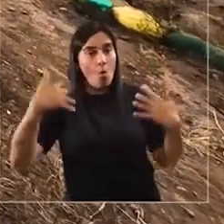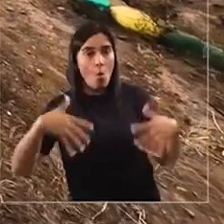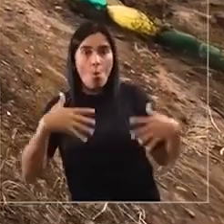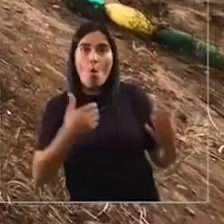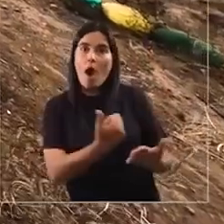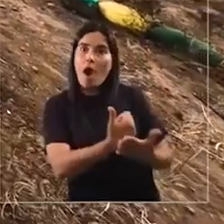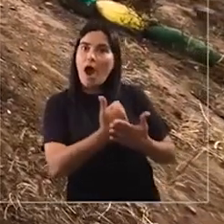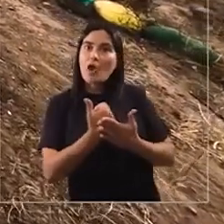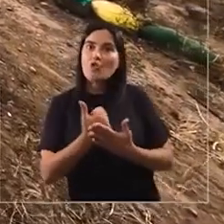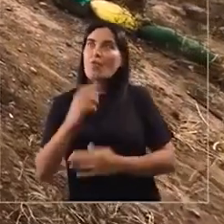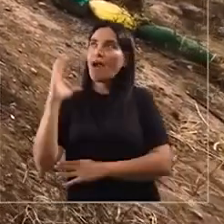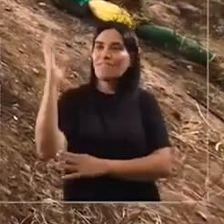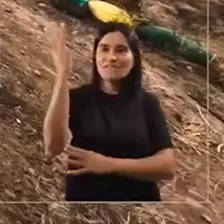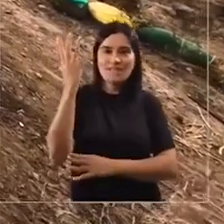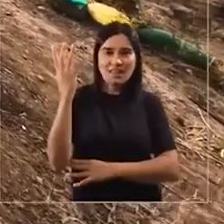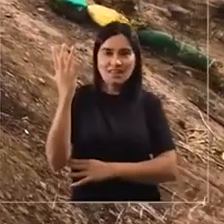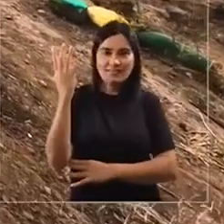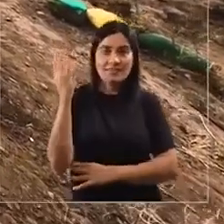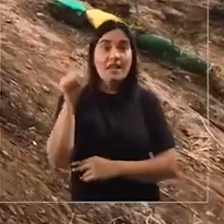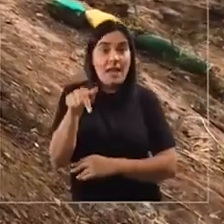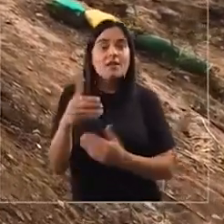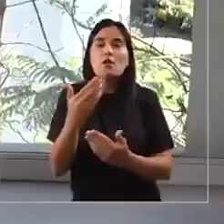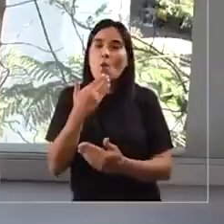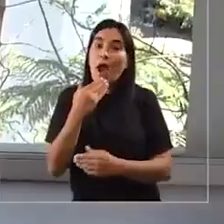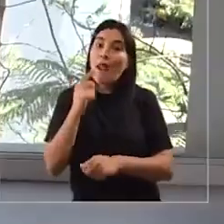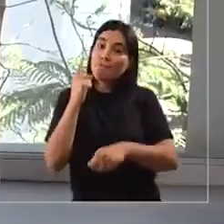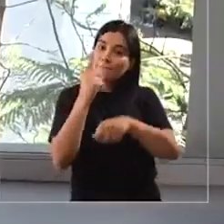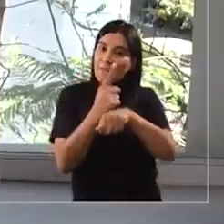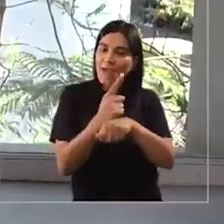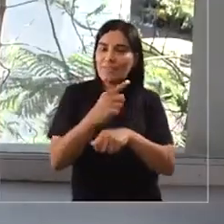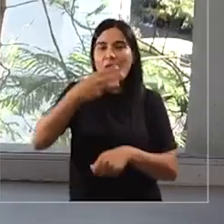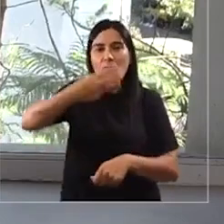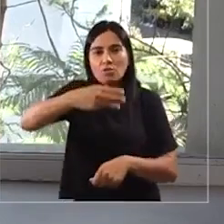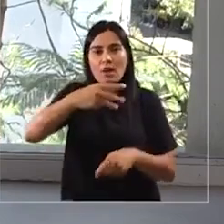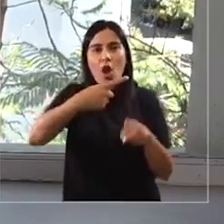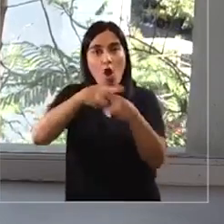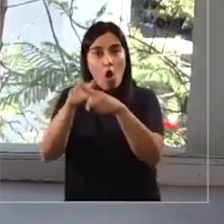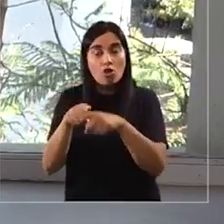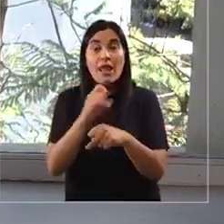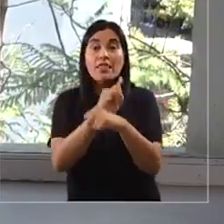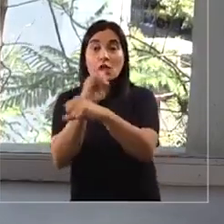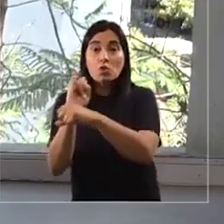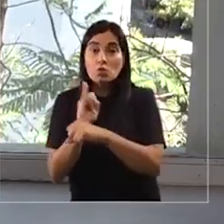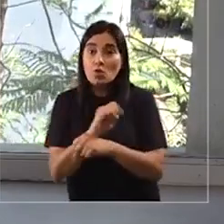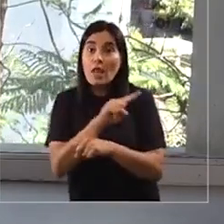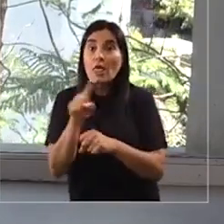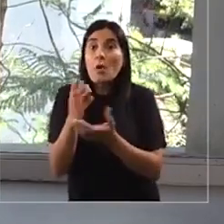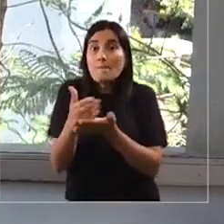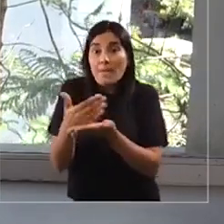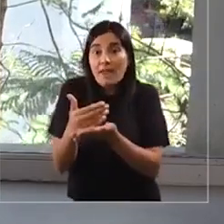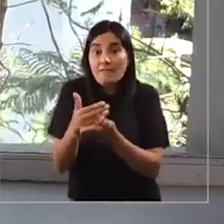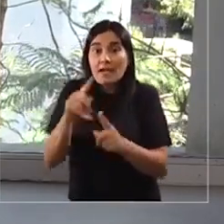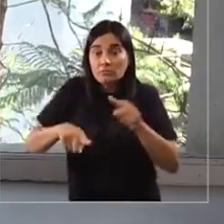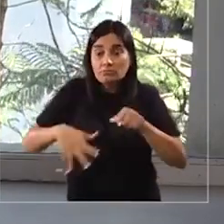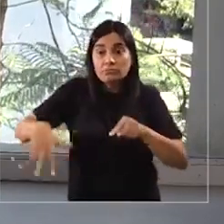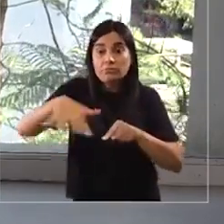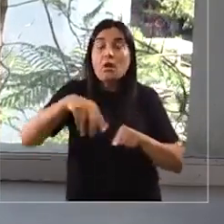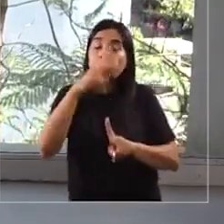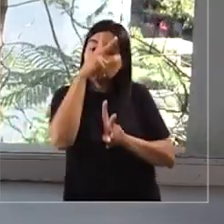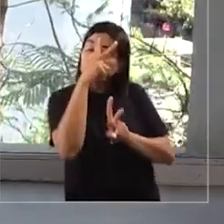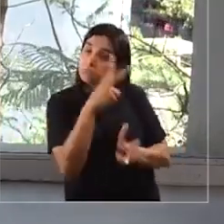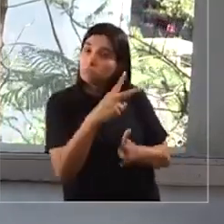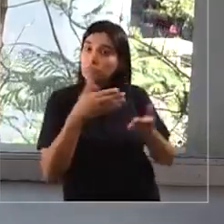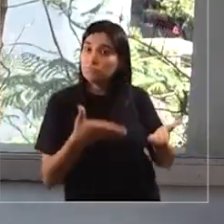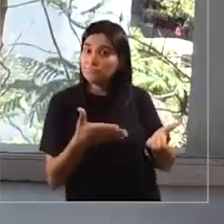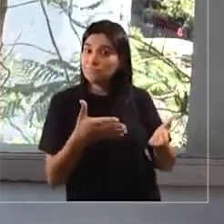un valor ambiental. Y asimismo ordena a las municipalidades y a otros organismos que tengan competencia en instrumentos de planificación territorial a